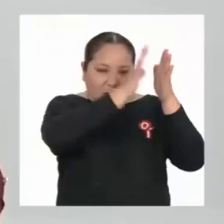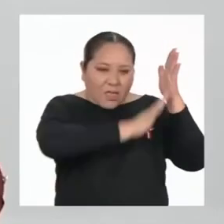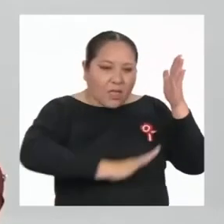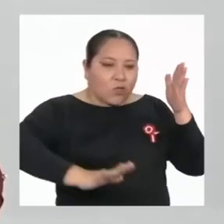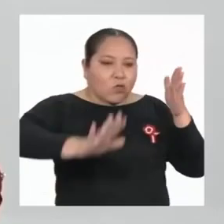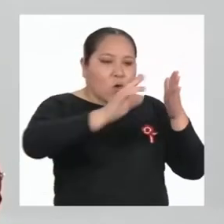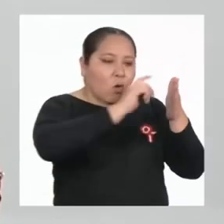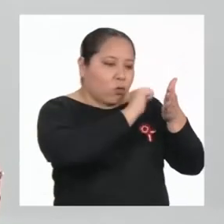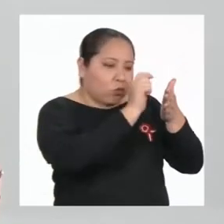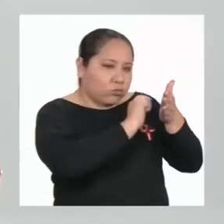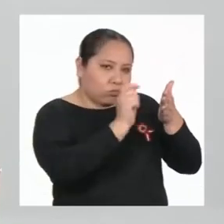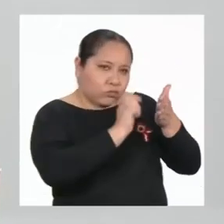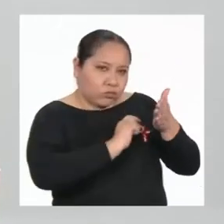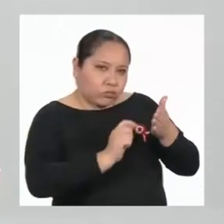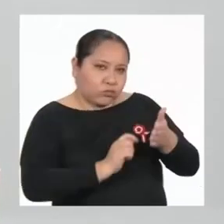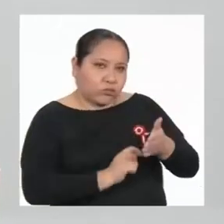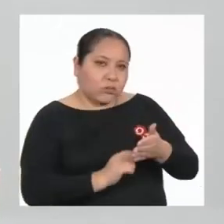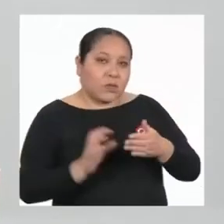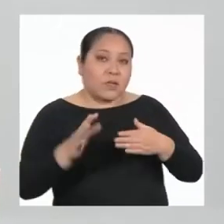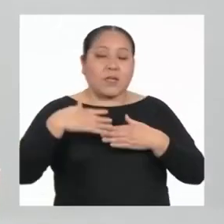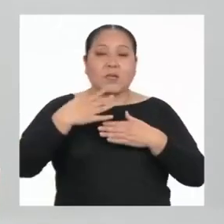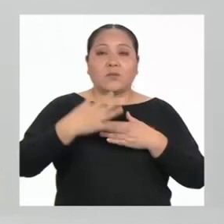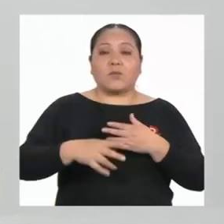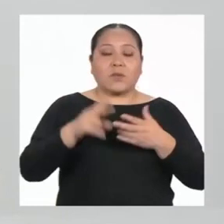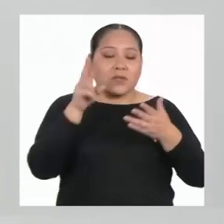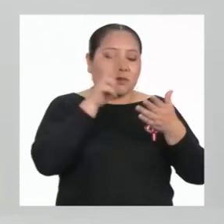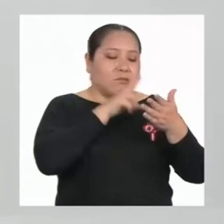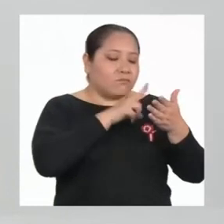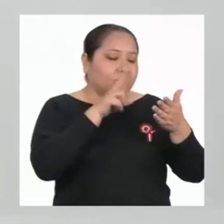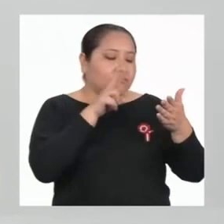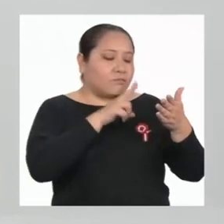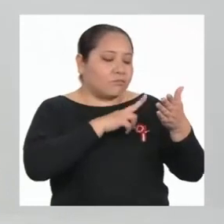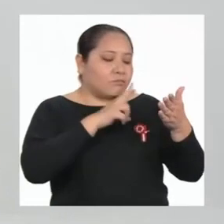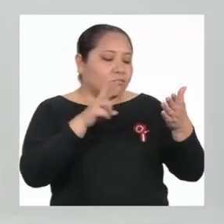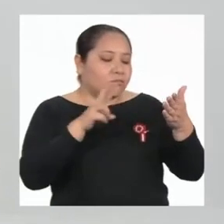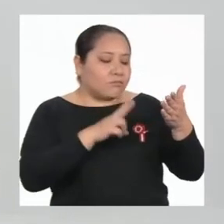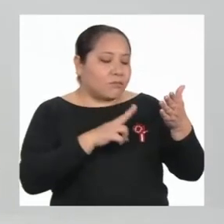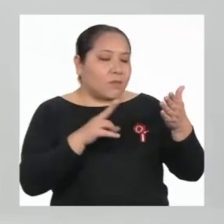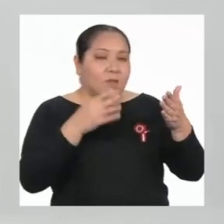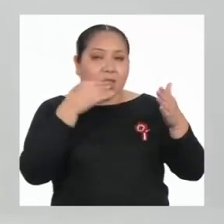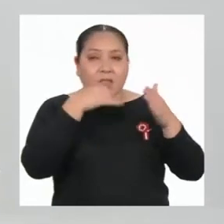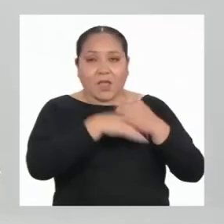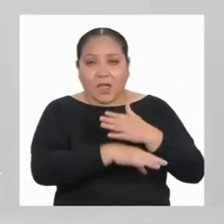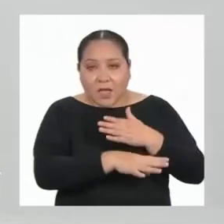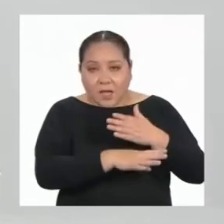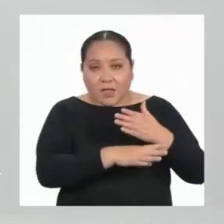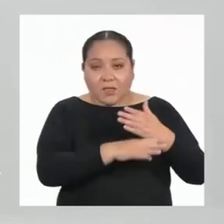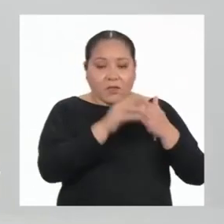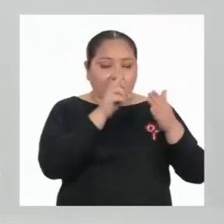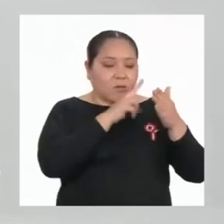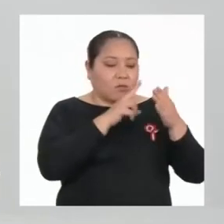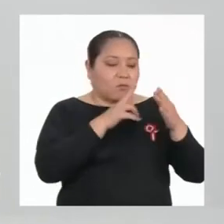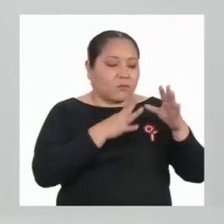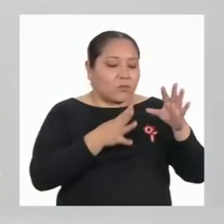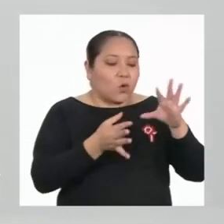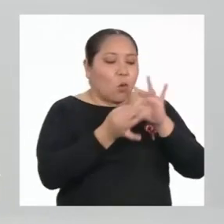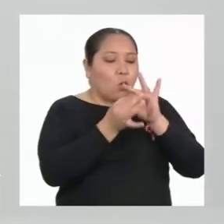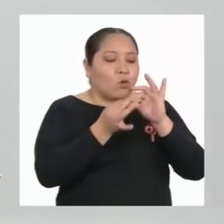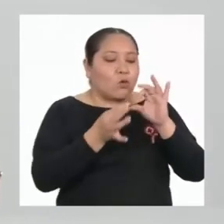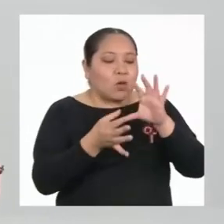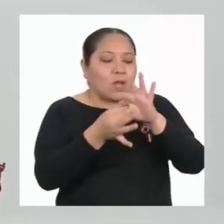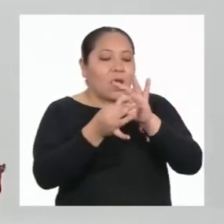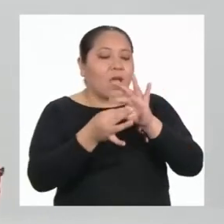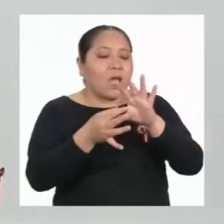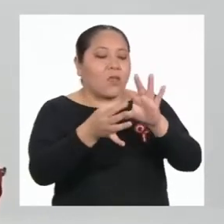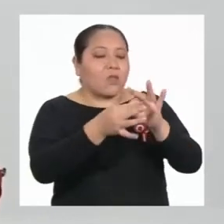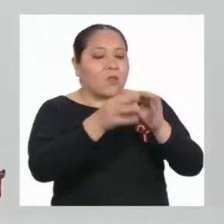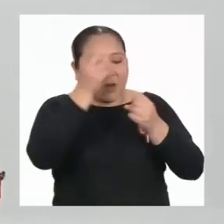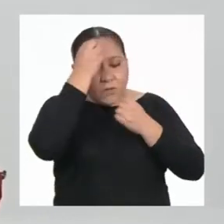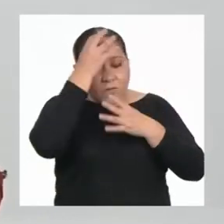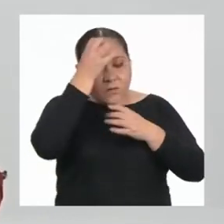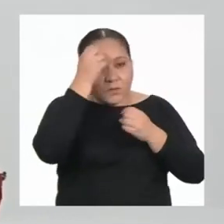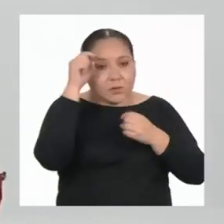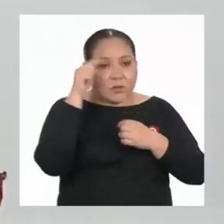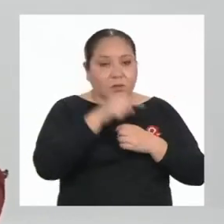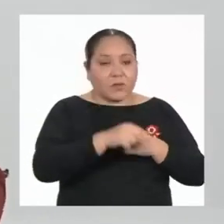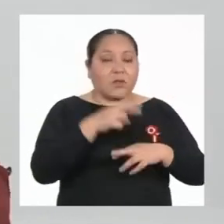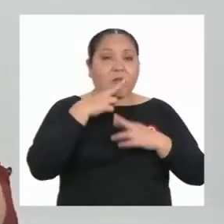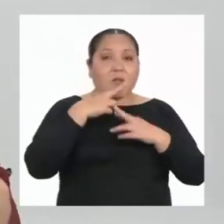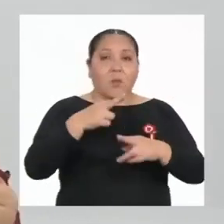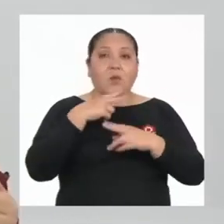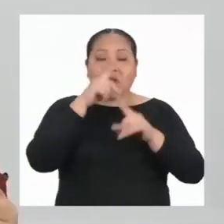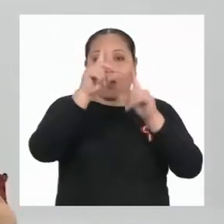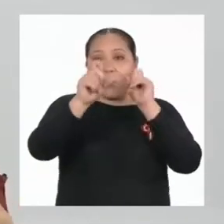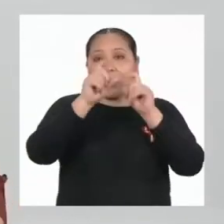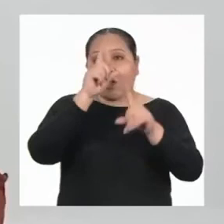abordará. Luego, debemos leer dentro de los datos, entrelazando información y respondiendo a